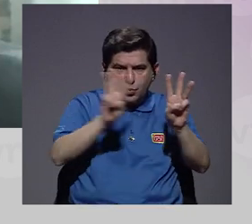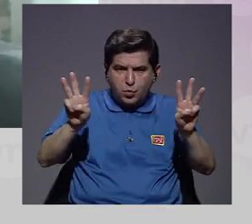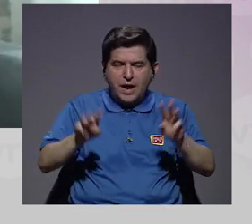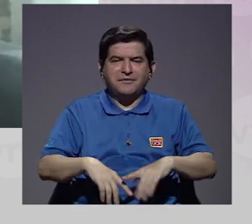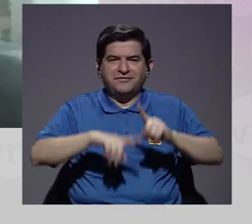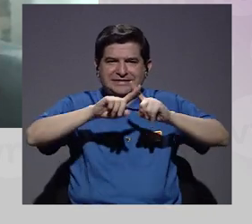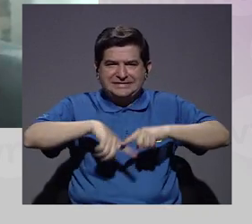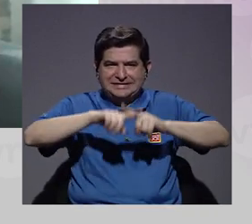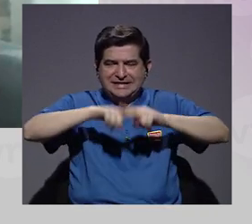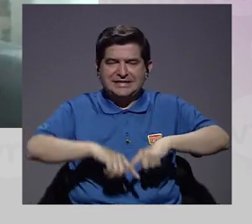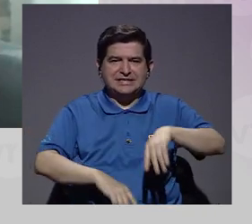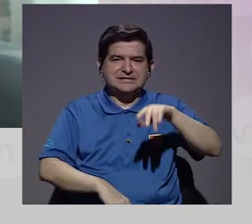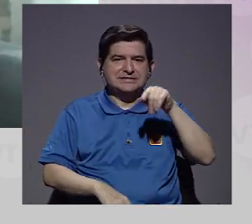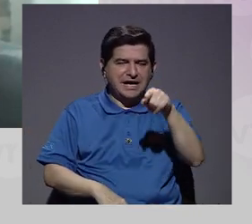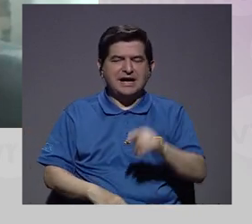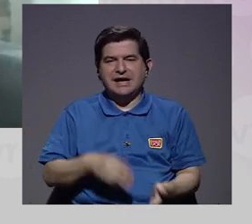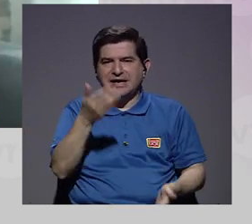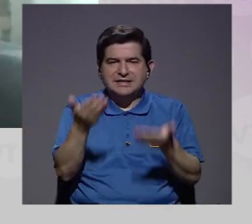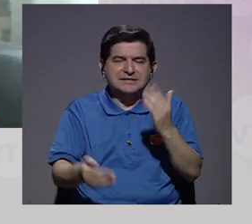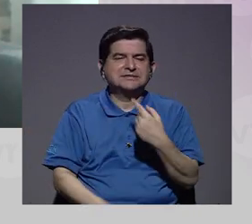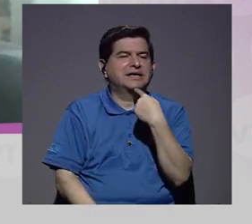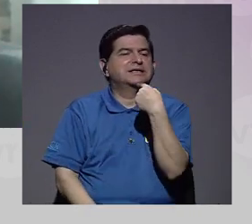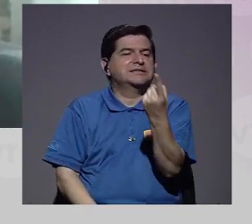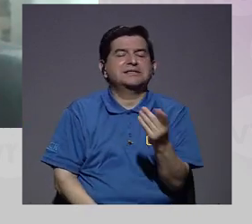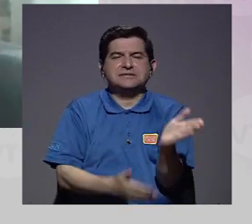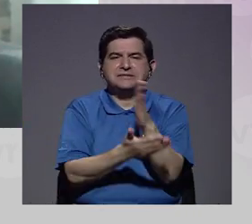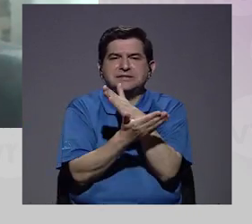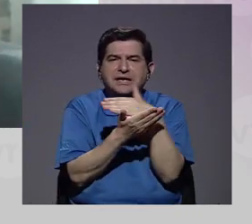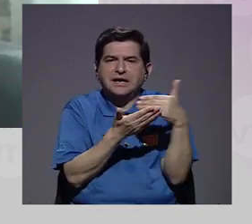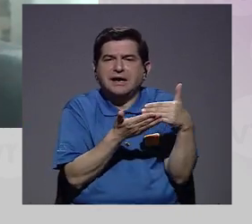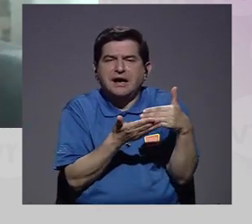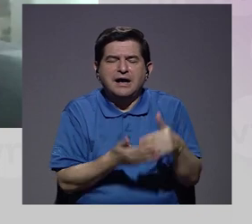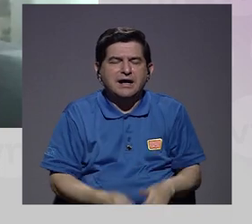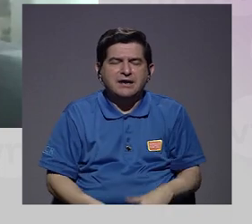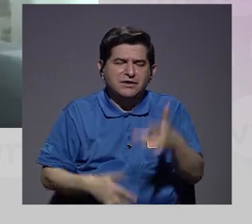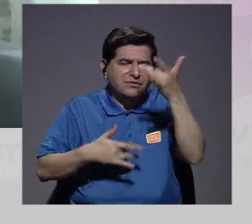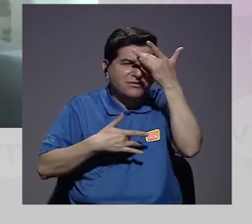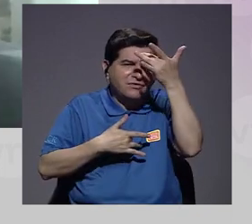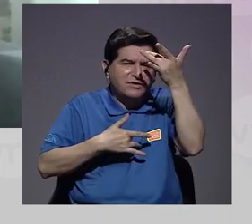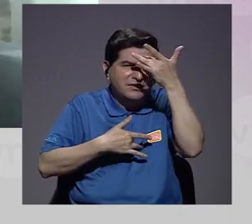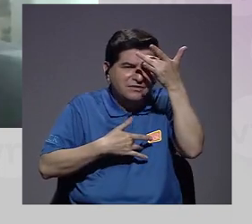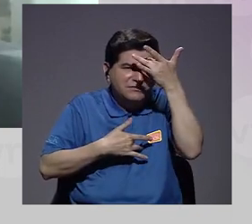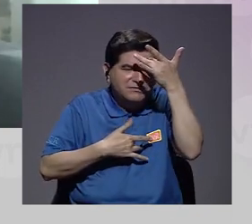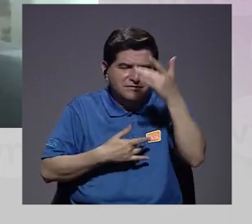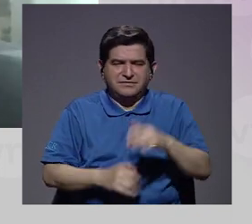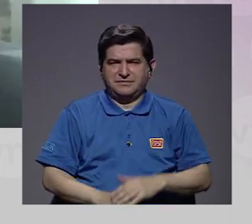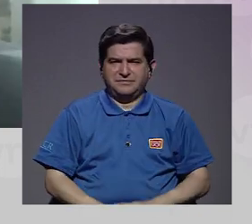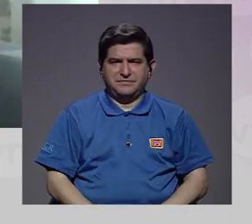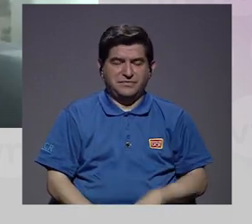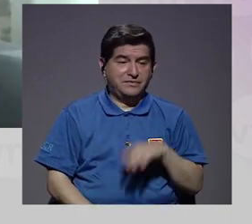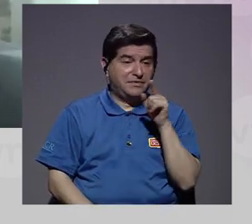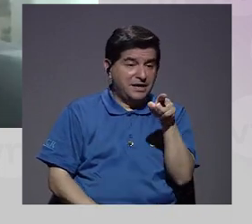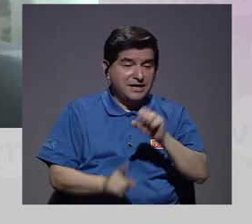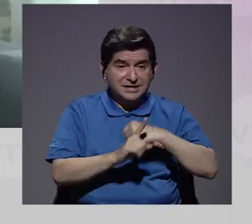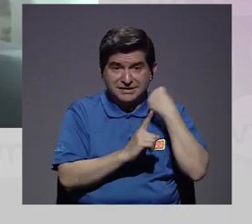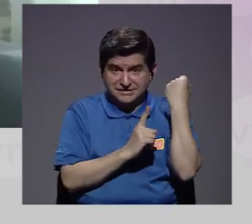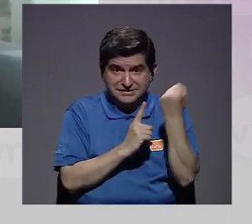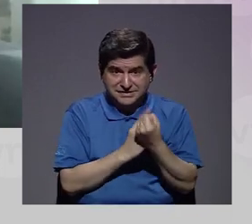sitios web y todo, como una tendencia a psicopatologizar, o sea, a decir que hay algo de enfermizo, digamos,